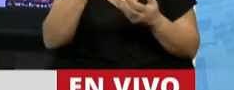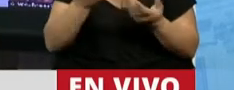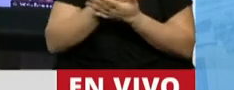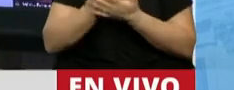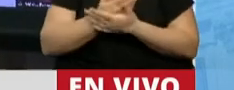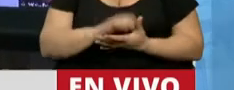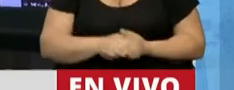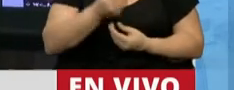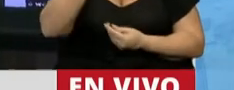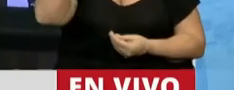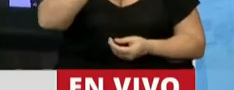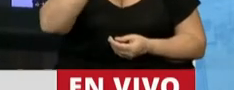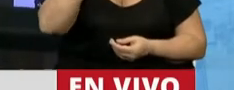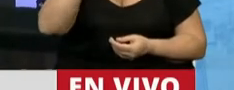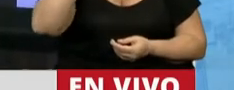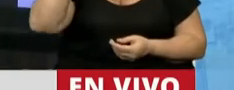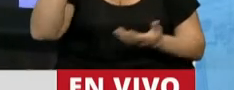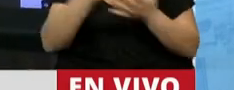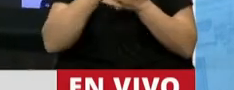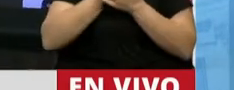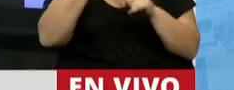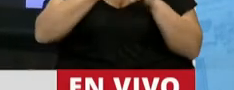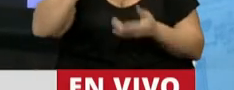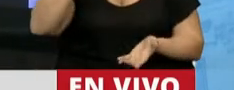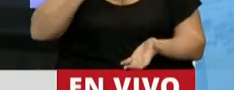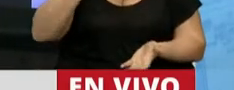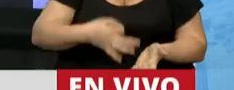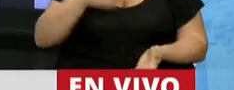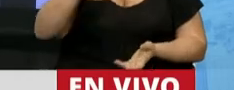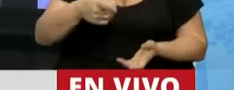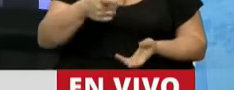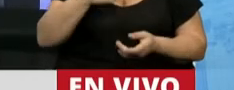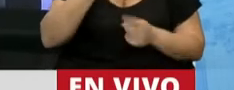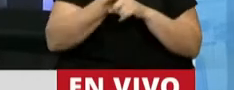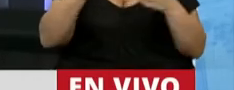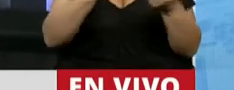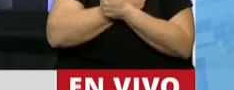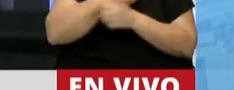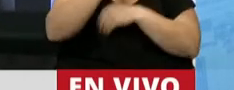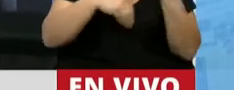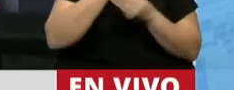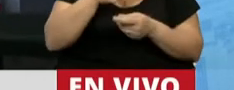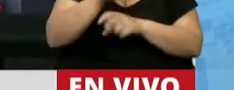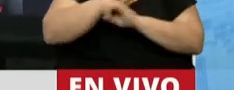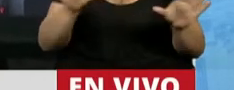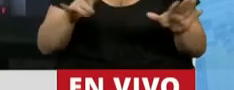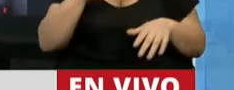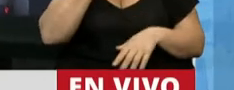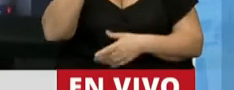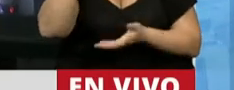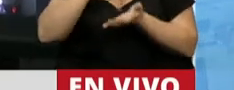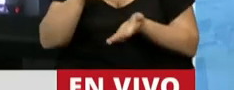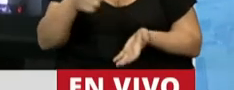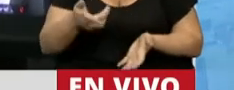¿Cuántas solans en el país padecieron estas decisiones sin poder abrazarse a sus padres? Algo anda mal en un país, señora